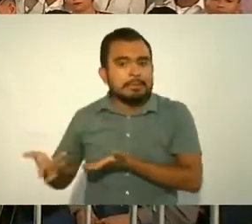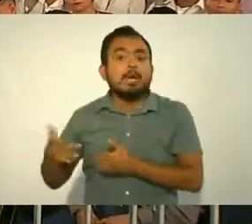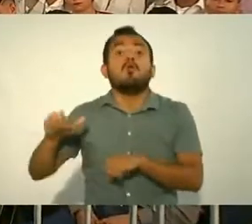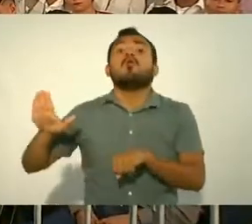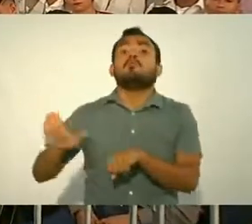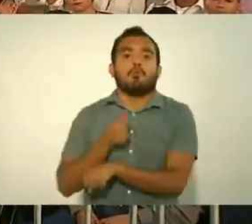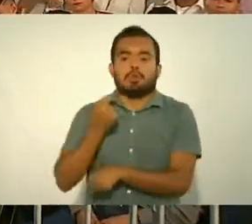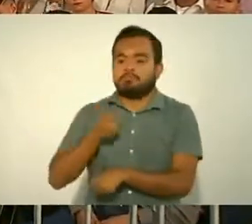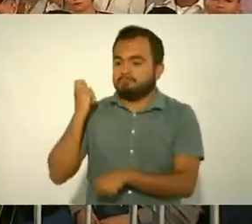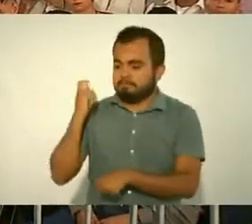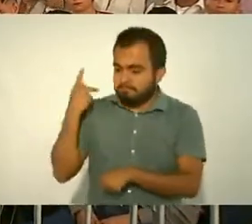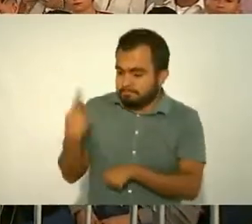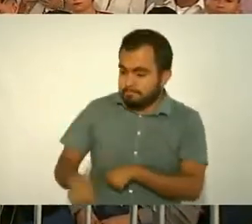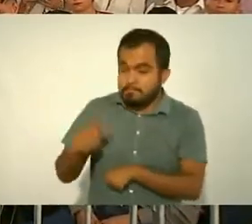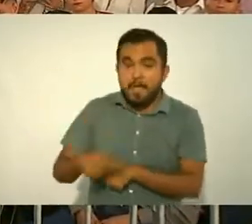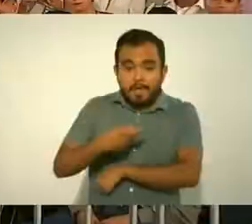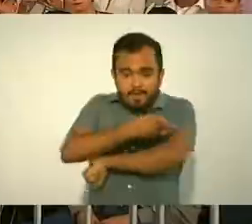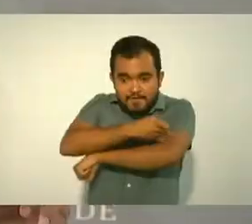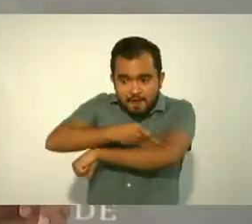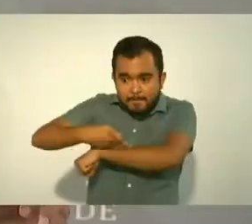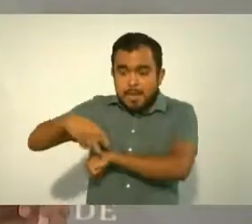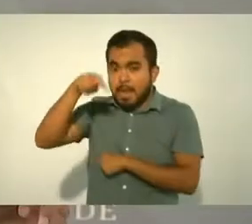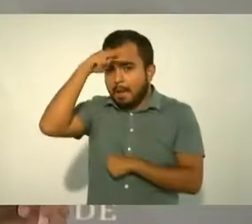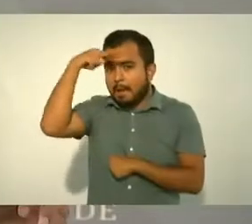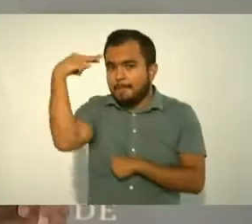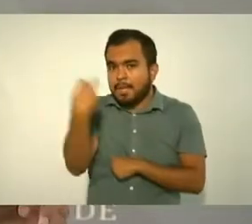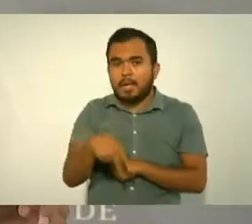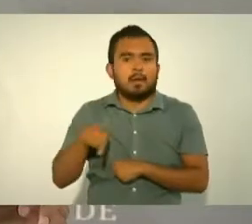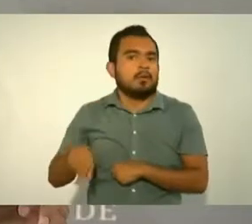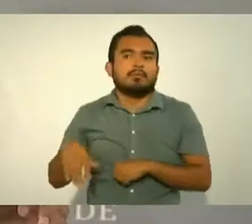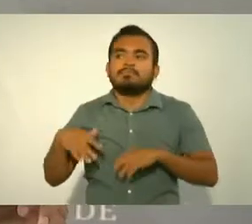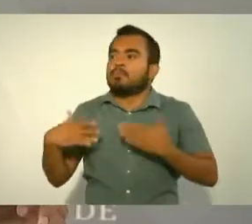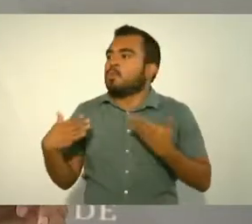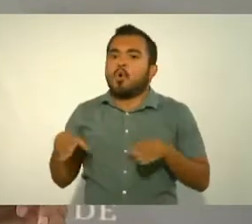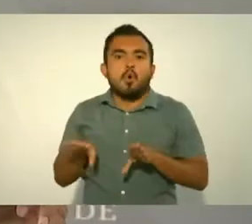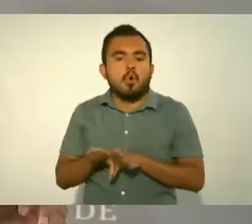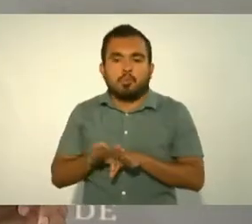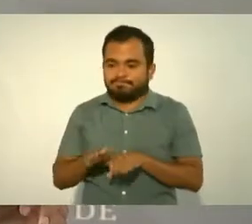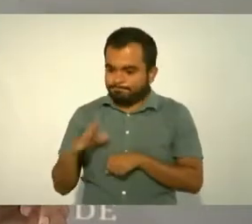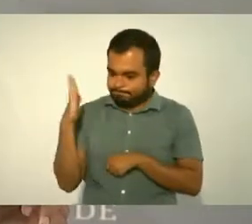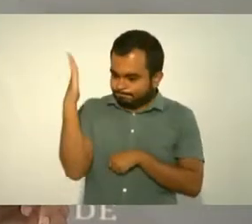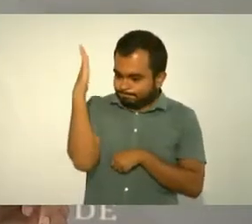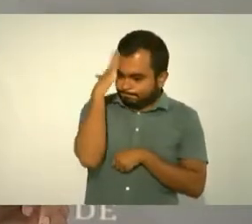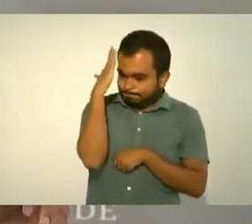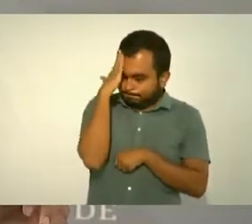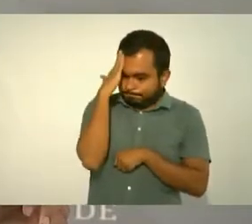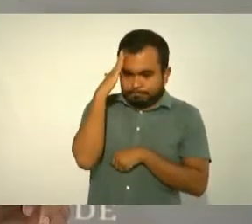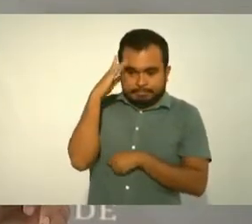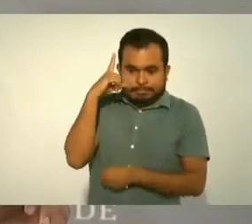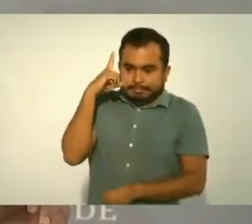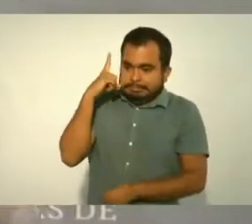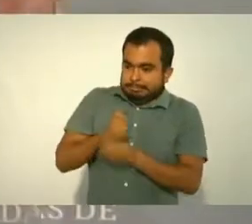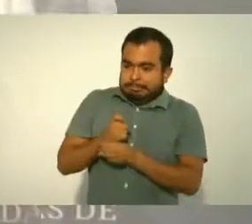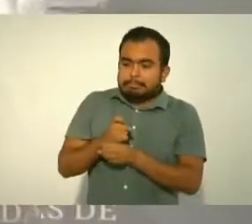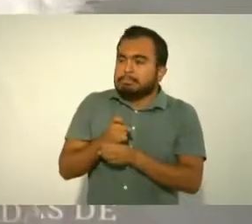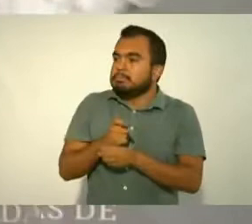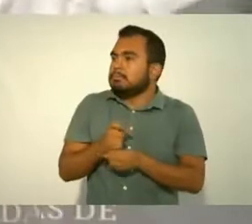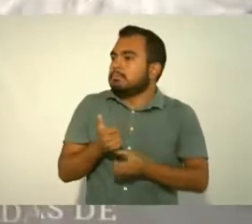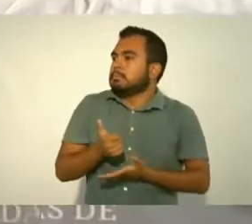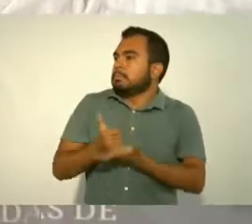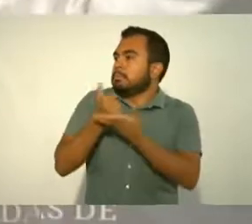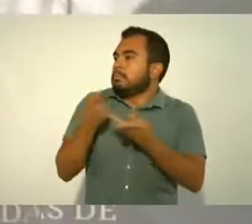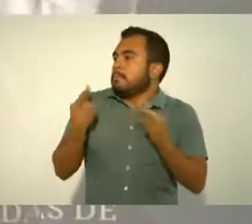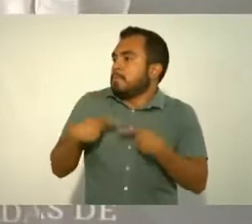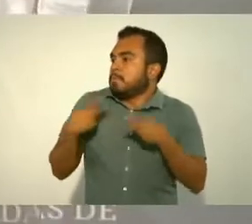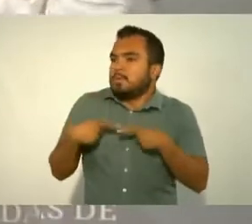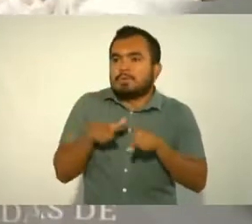mexicana es la institución de seguridad social más importante